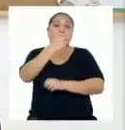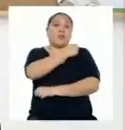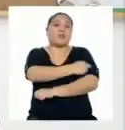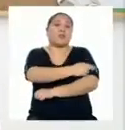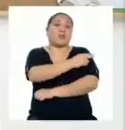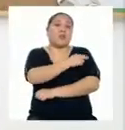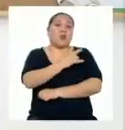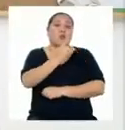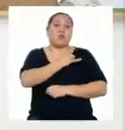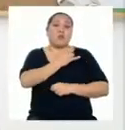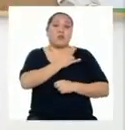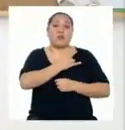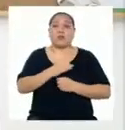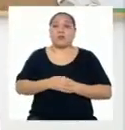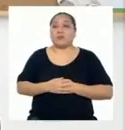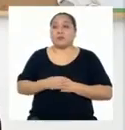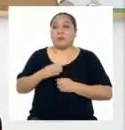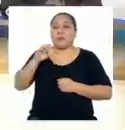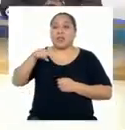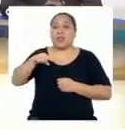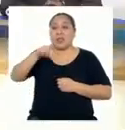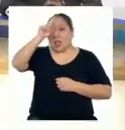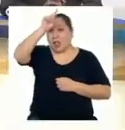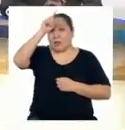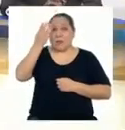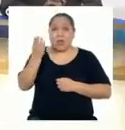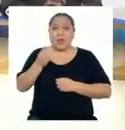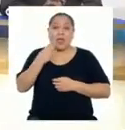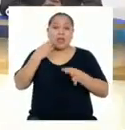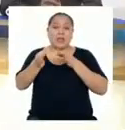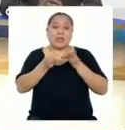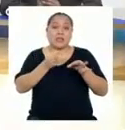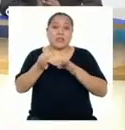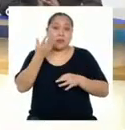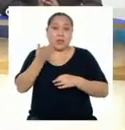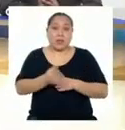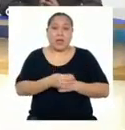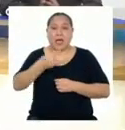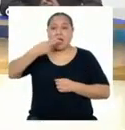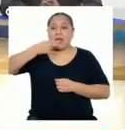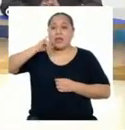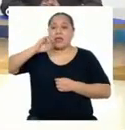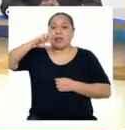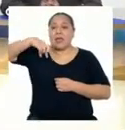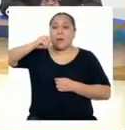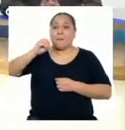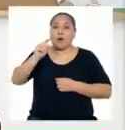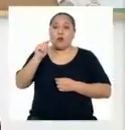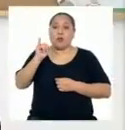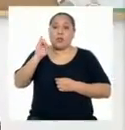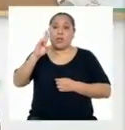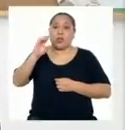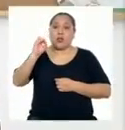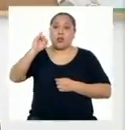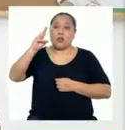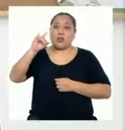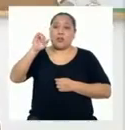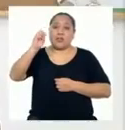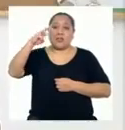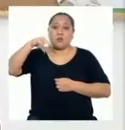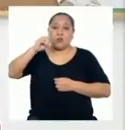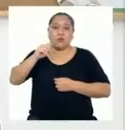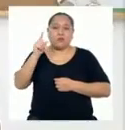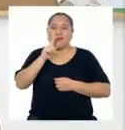Universitario Karl Gustav Karus de Alemania nos explican que el hipotiroidismo, por ejemplo, provoca que